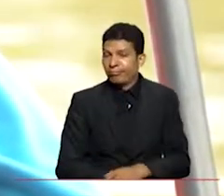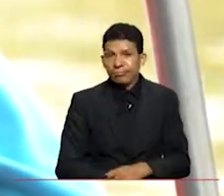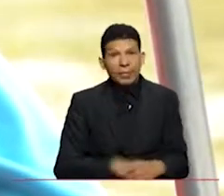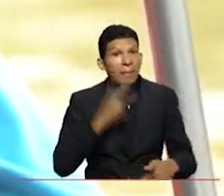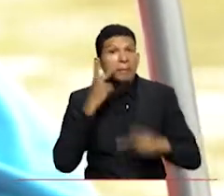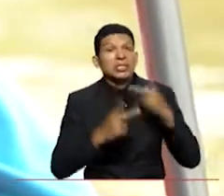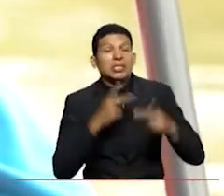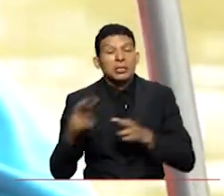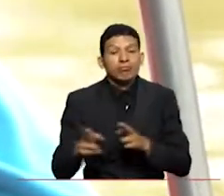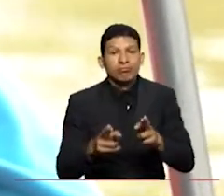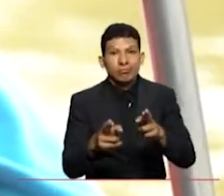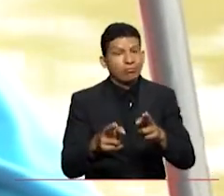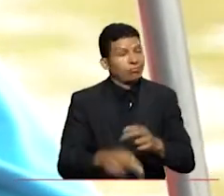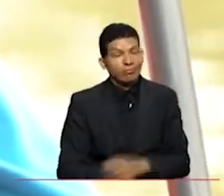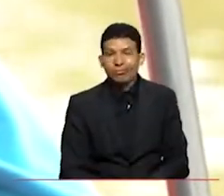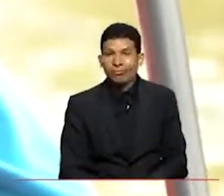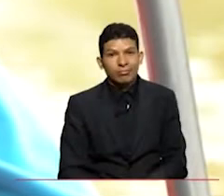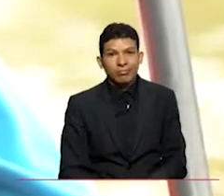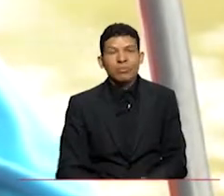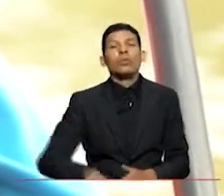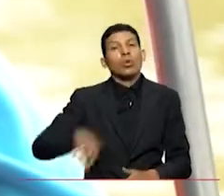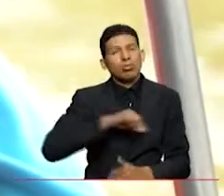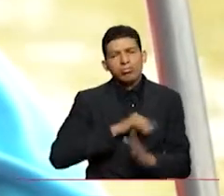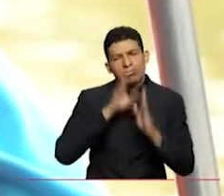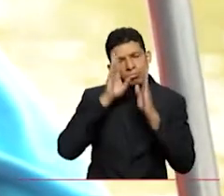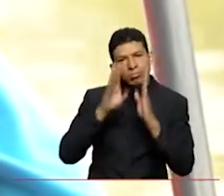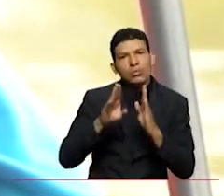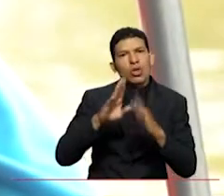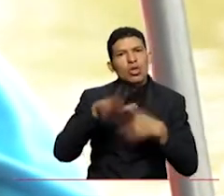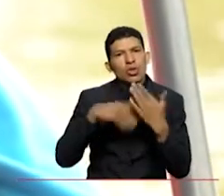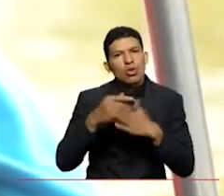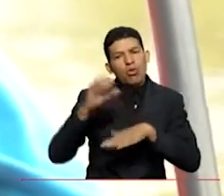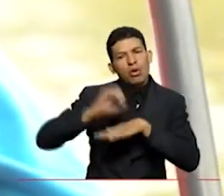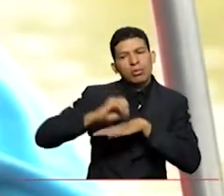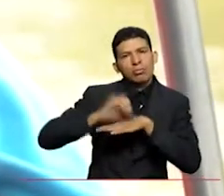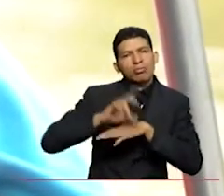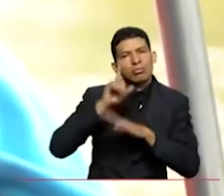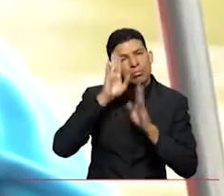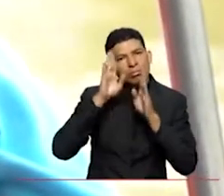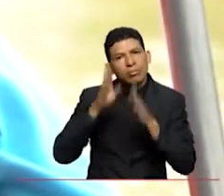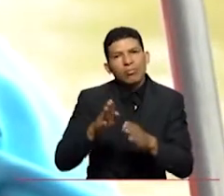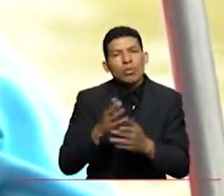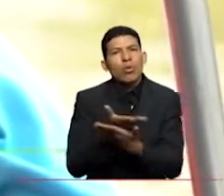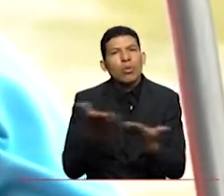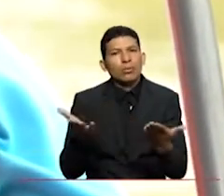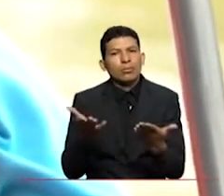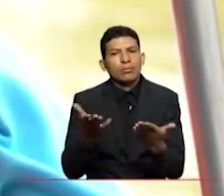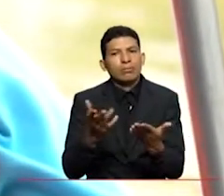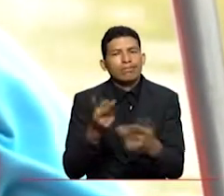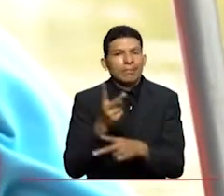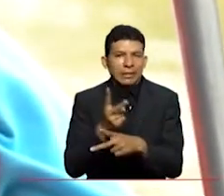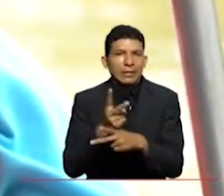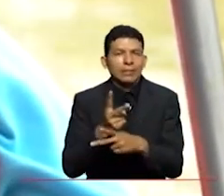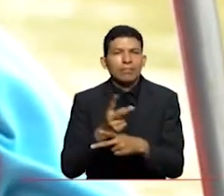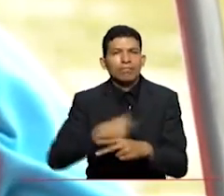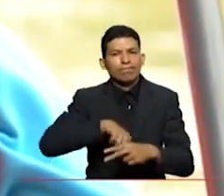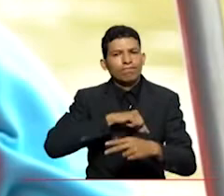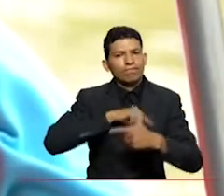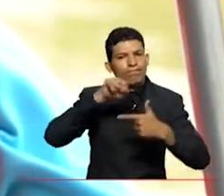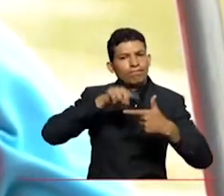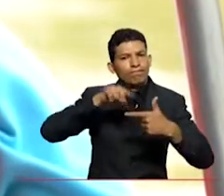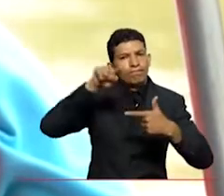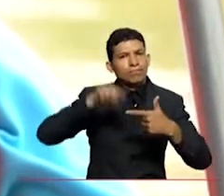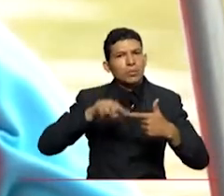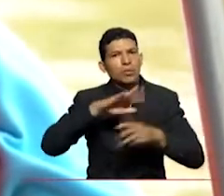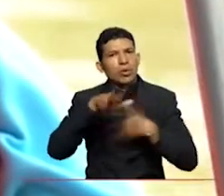nuestros ríos estamos muy atentos con todos los organismos de atención y desastres informándoles las mediciones que hacen todas nuestras